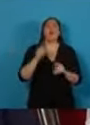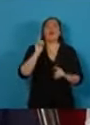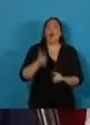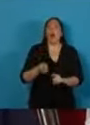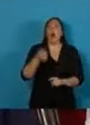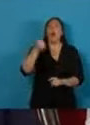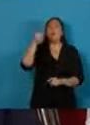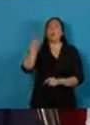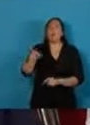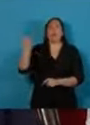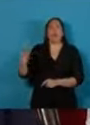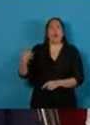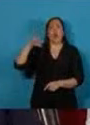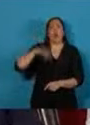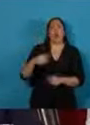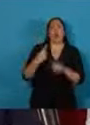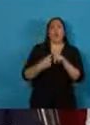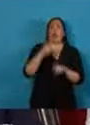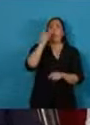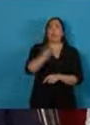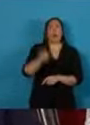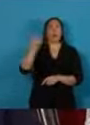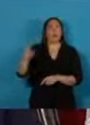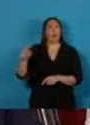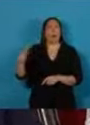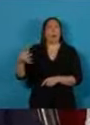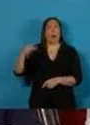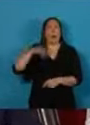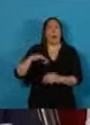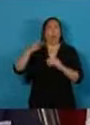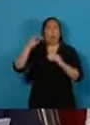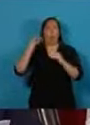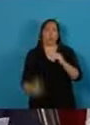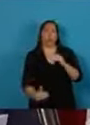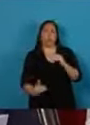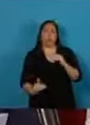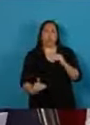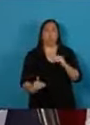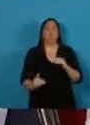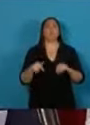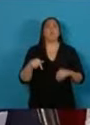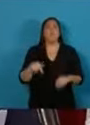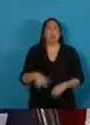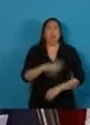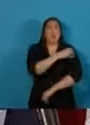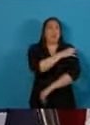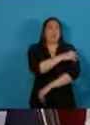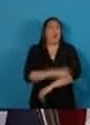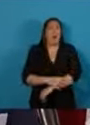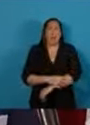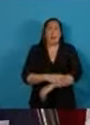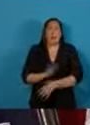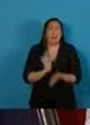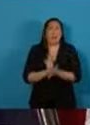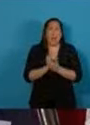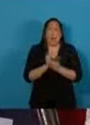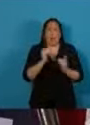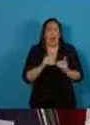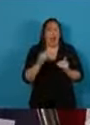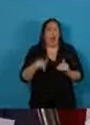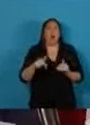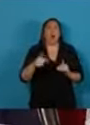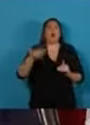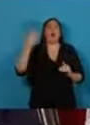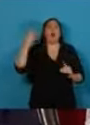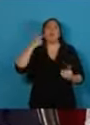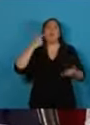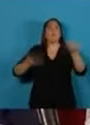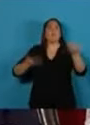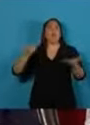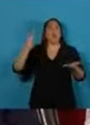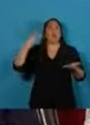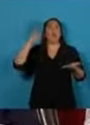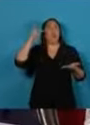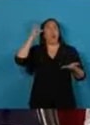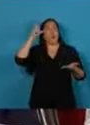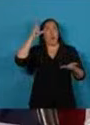La pobreza actual está en los valores más altos desde el 2008.